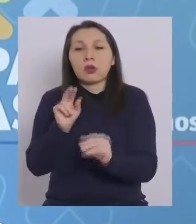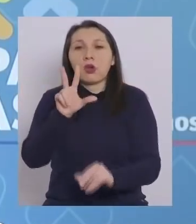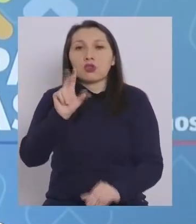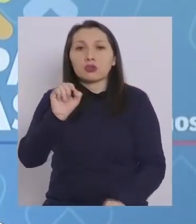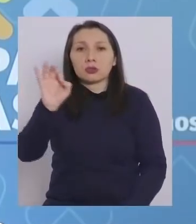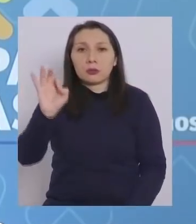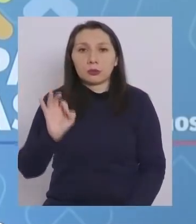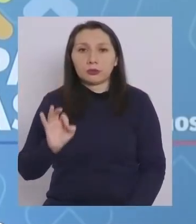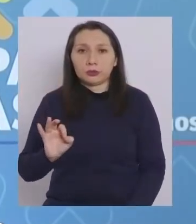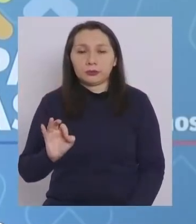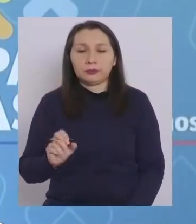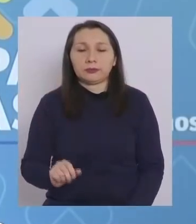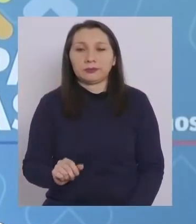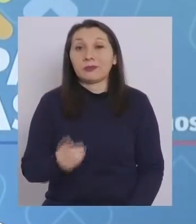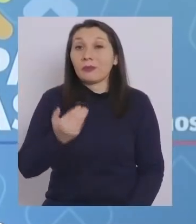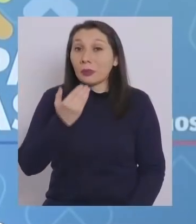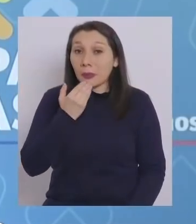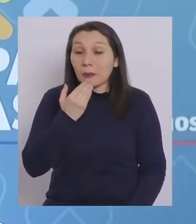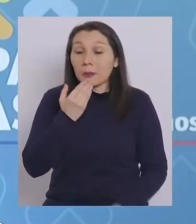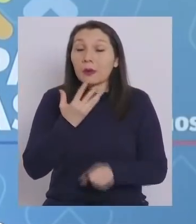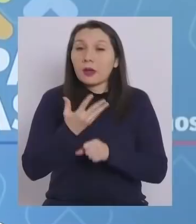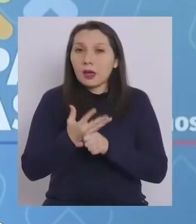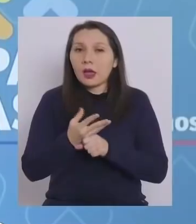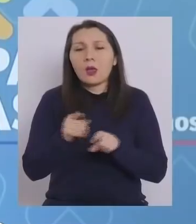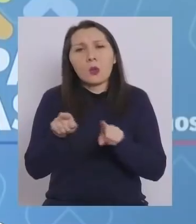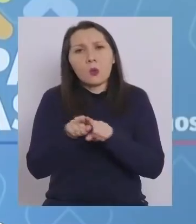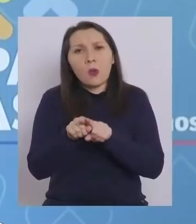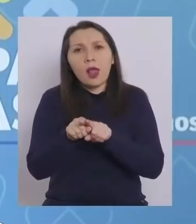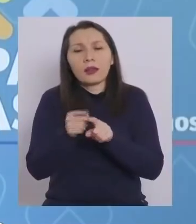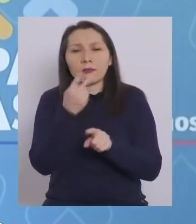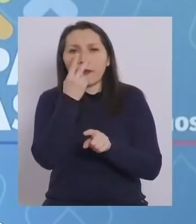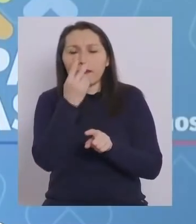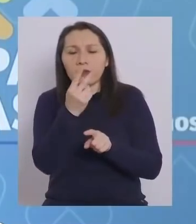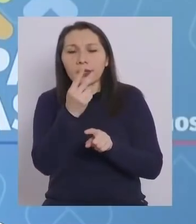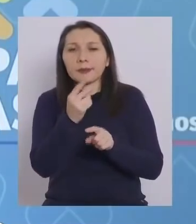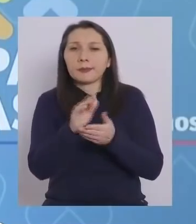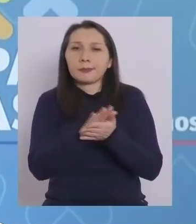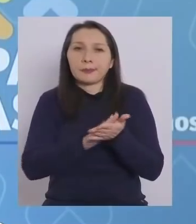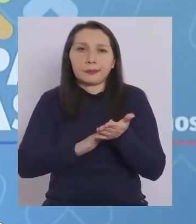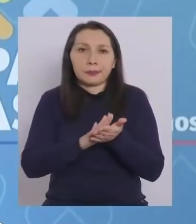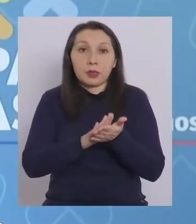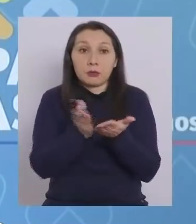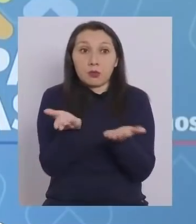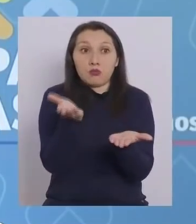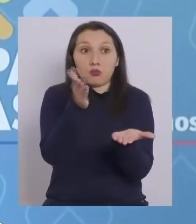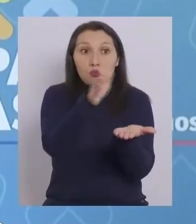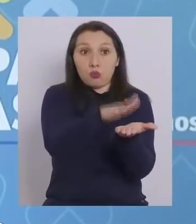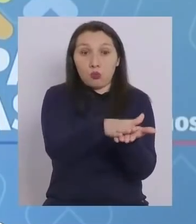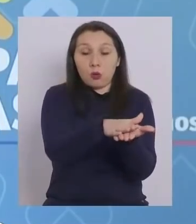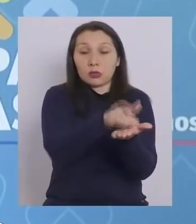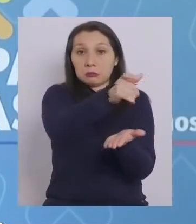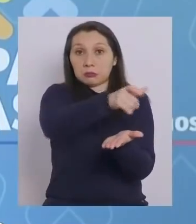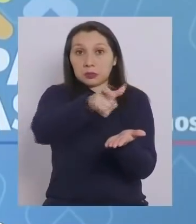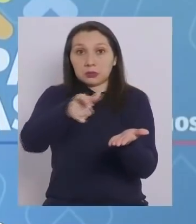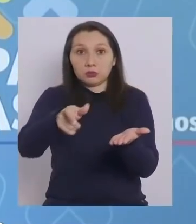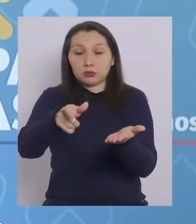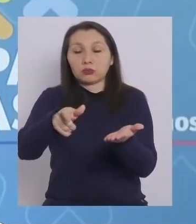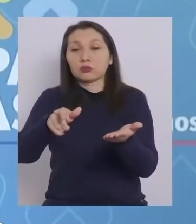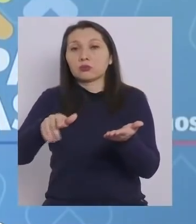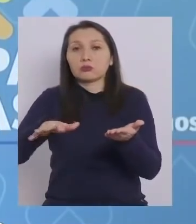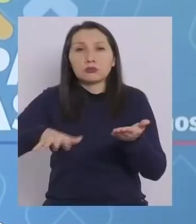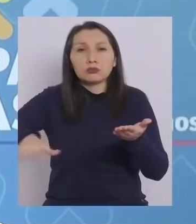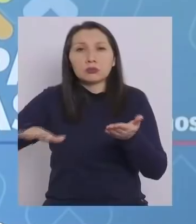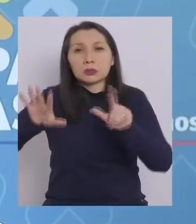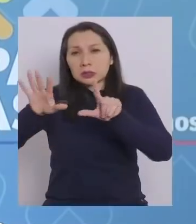80%. También hay una relación en el caso de los fallecimientos. Y en una media